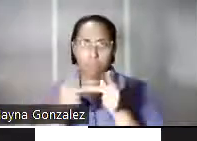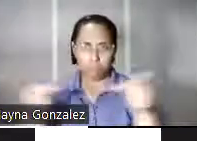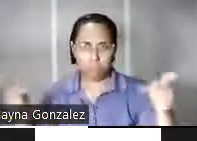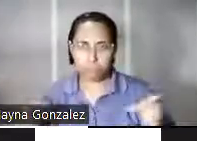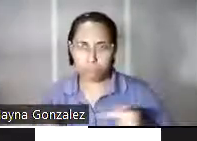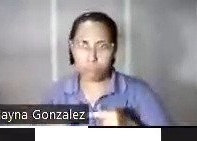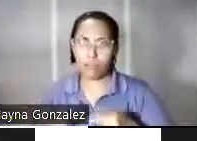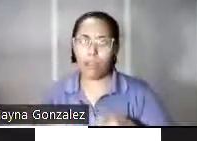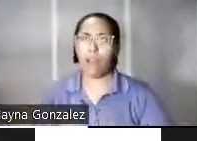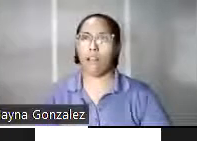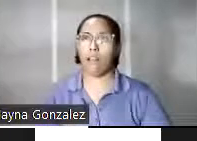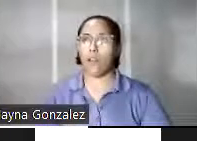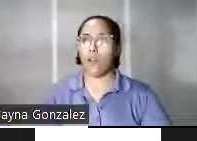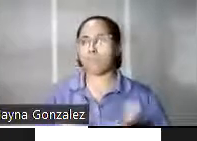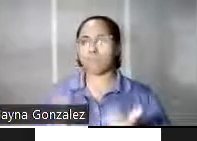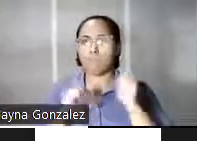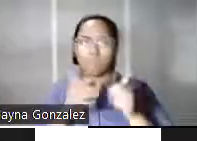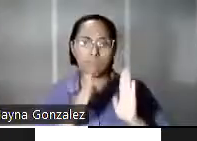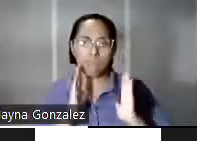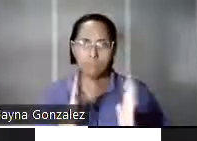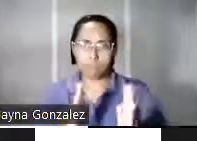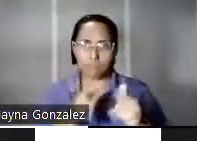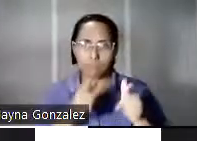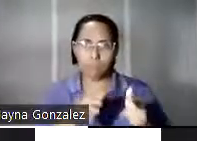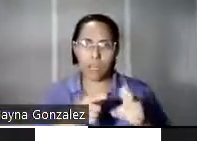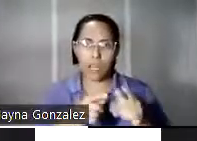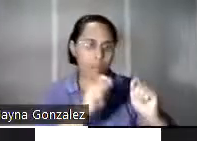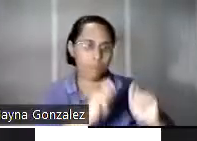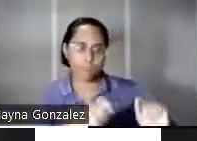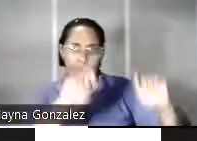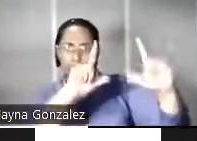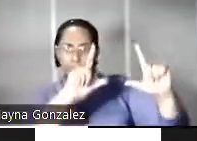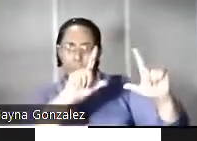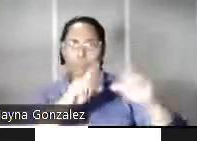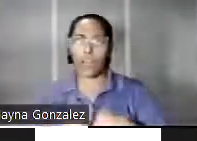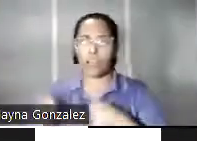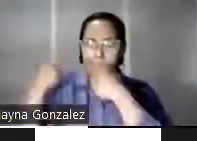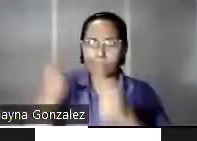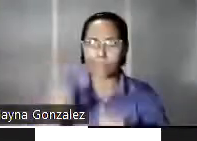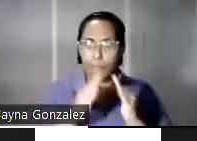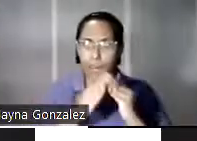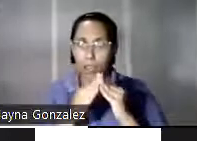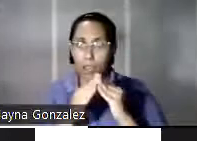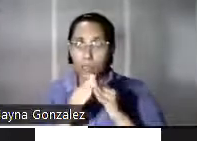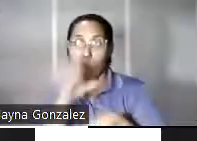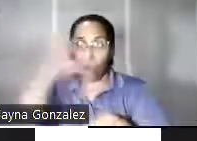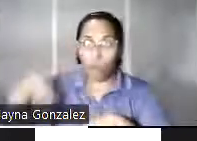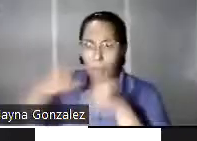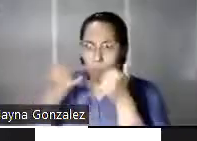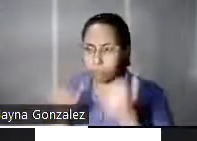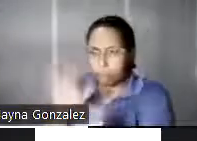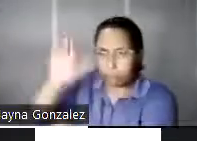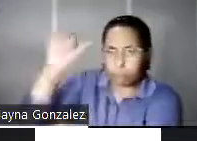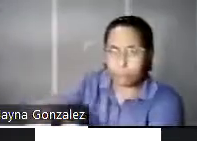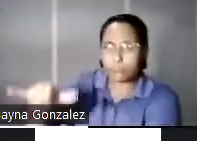presentadores originaron las transmisiones desde su casa y eso ha permanecido de alguna manera todavía hoy. Y por otro